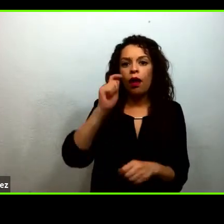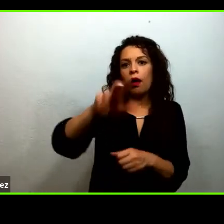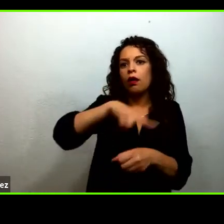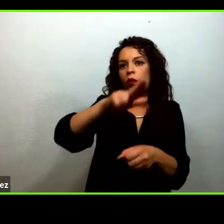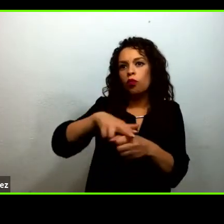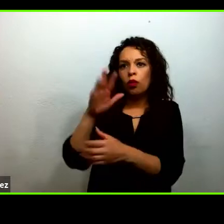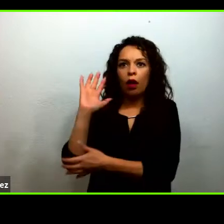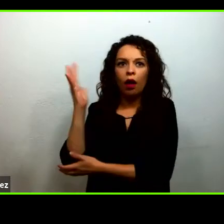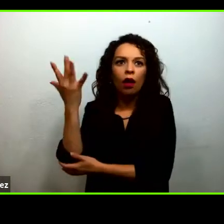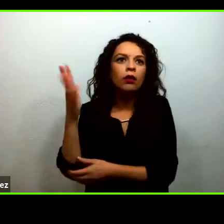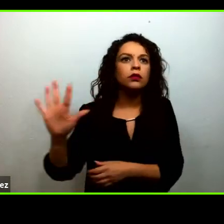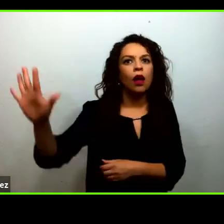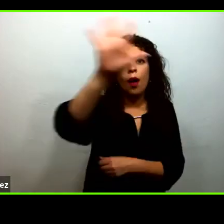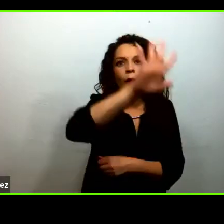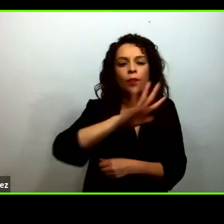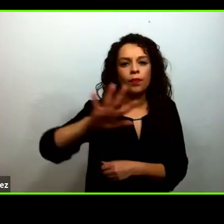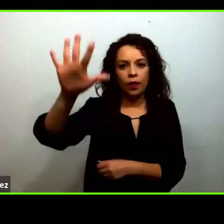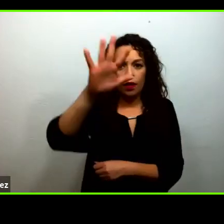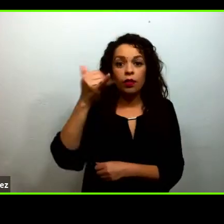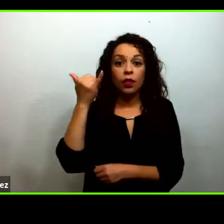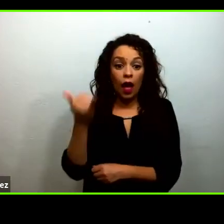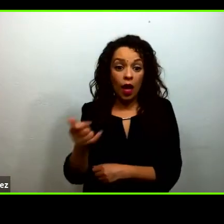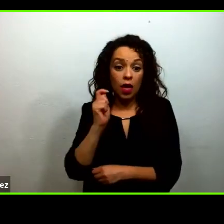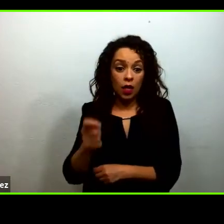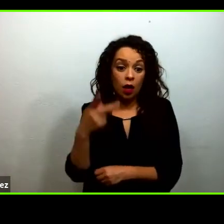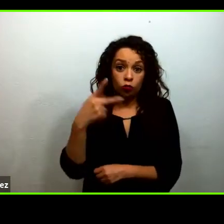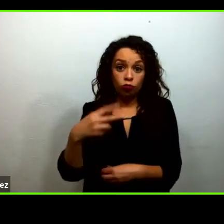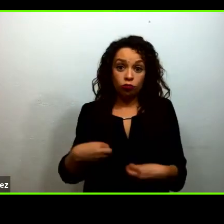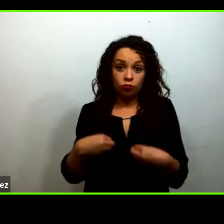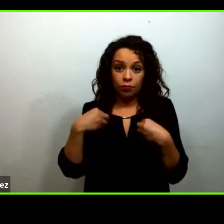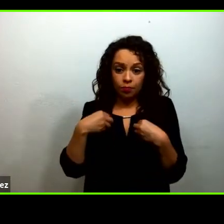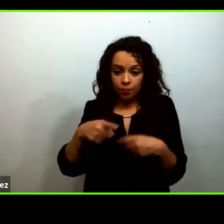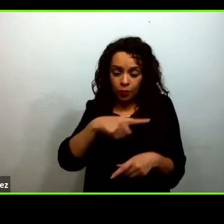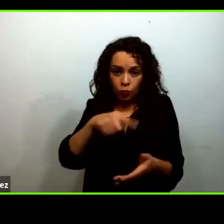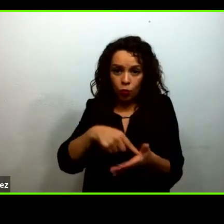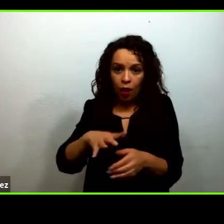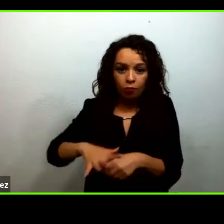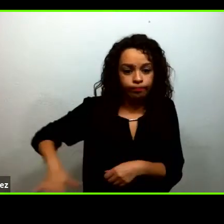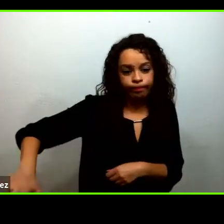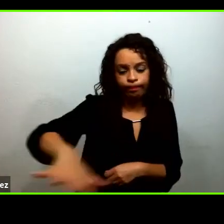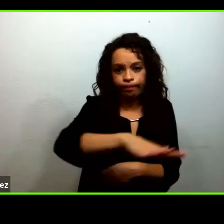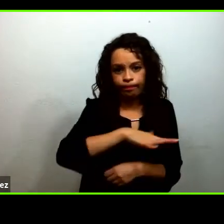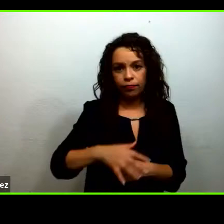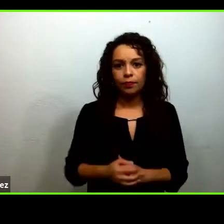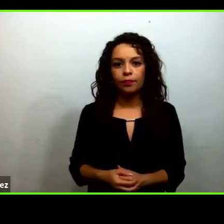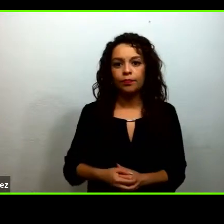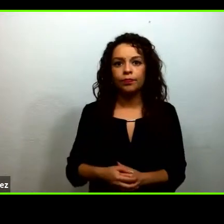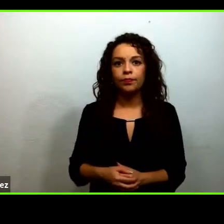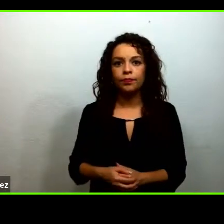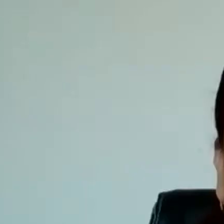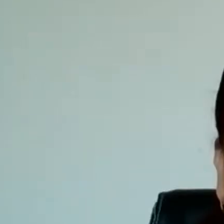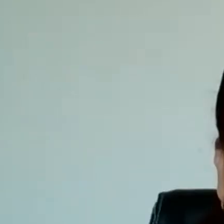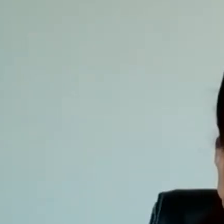hemos tenido algunos acercamientos con otra serie de